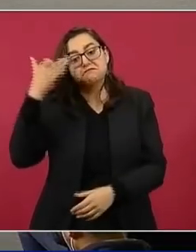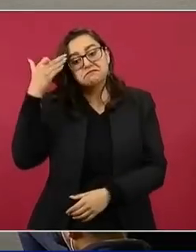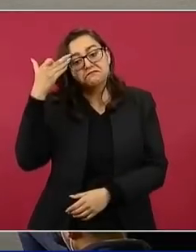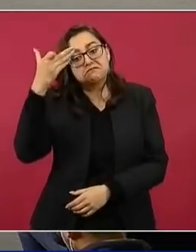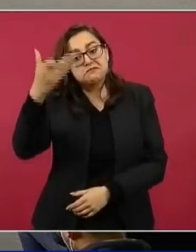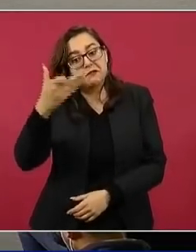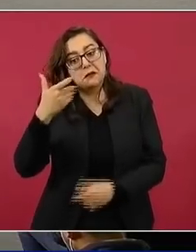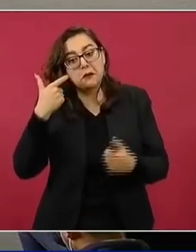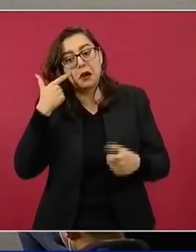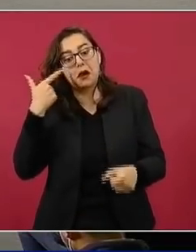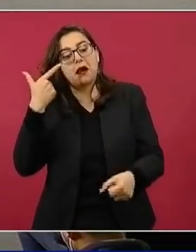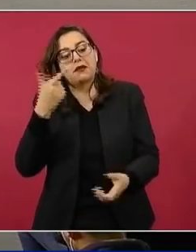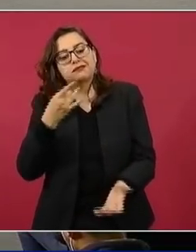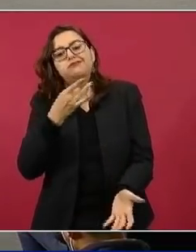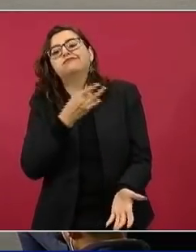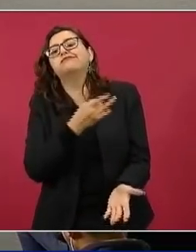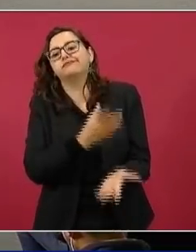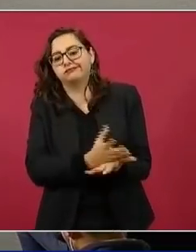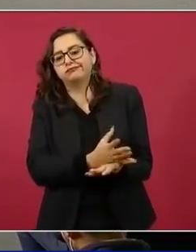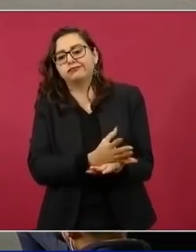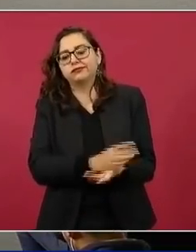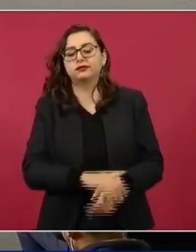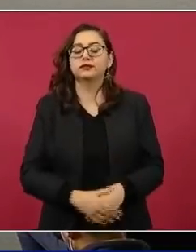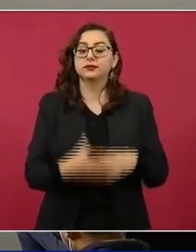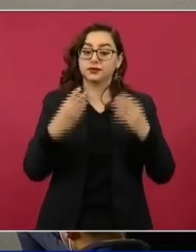gracias. Gracias, señor secretario.